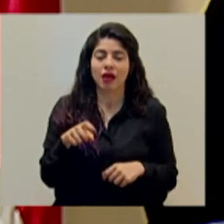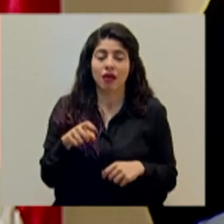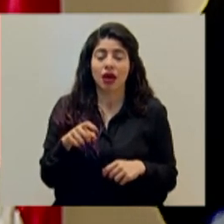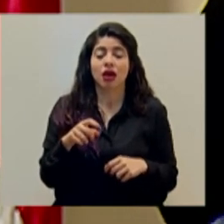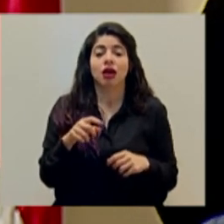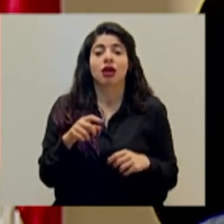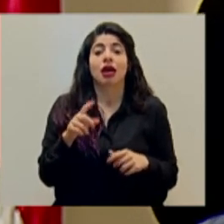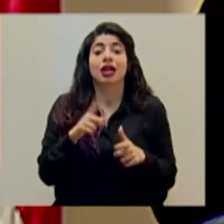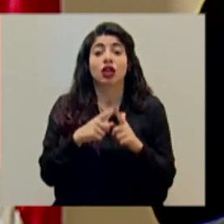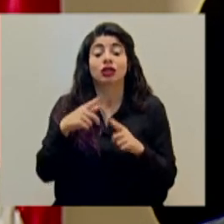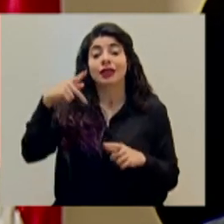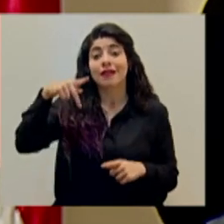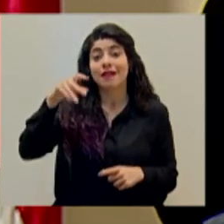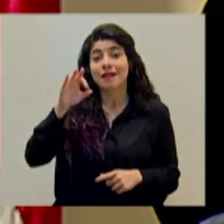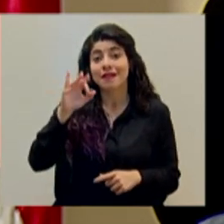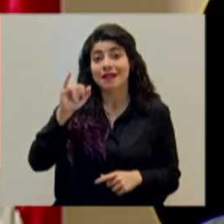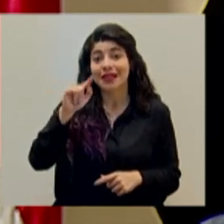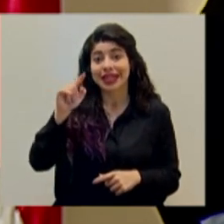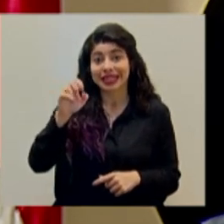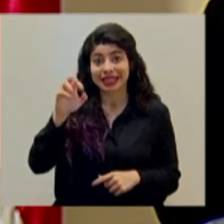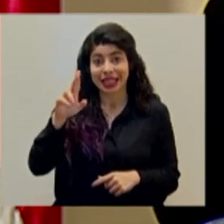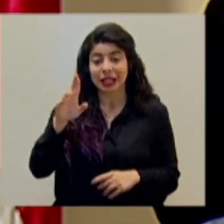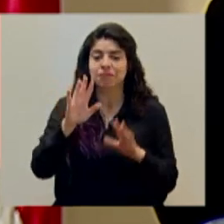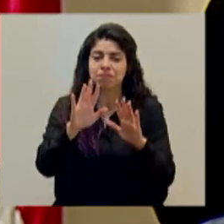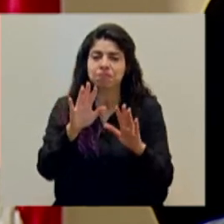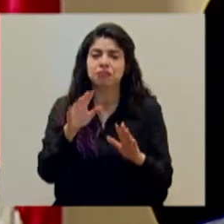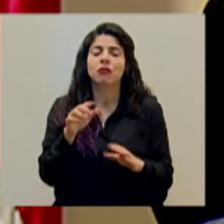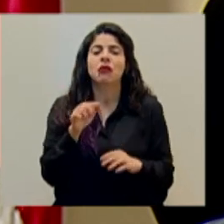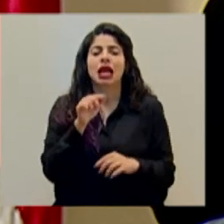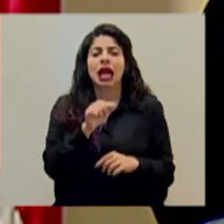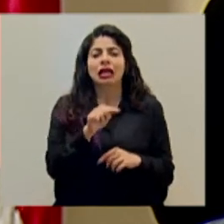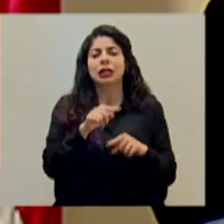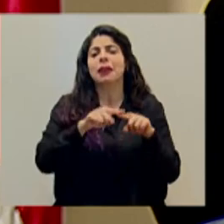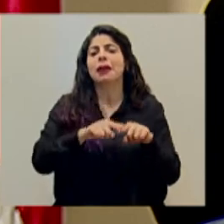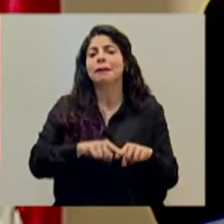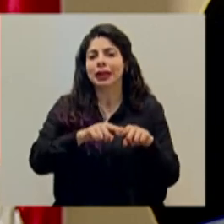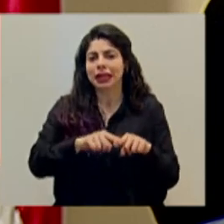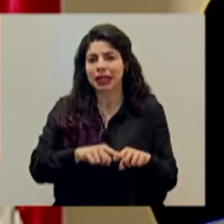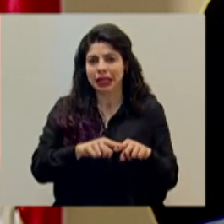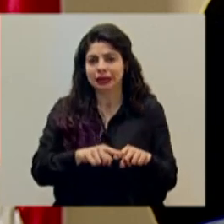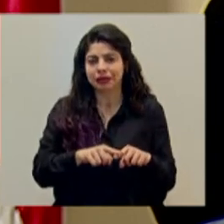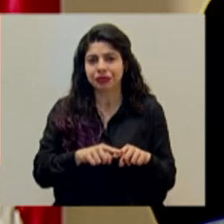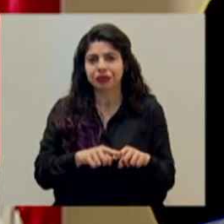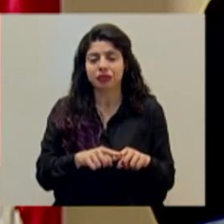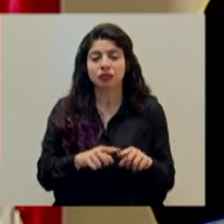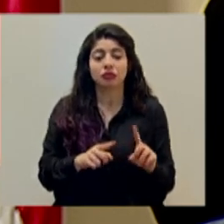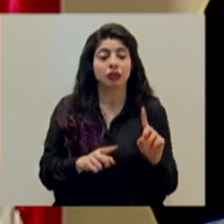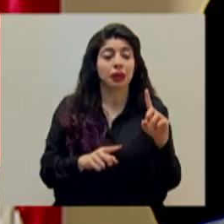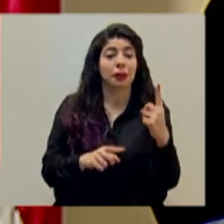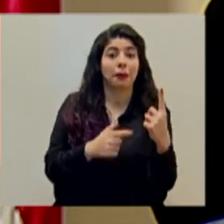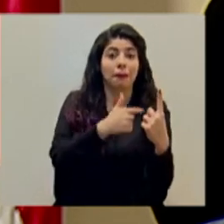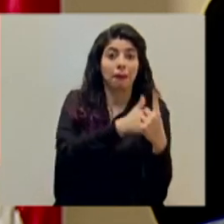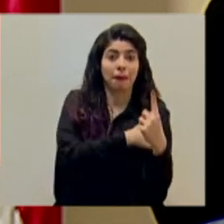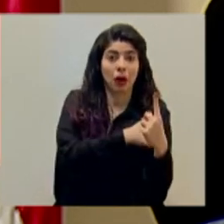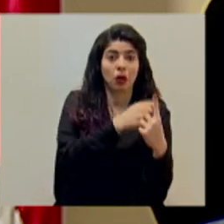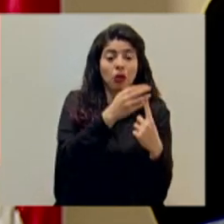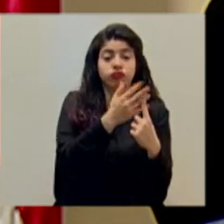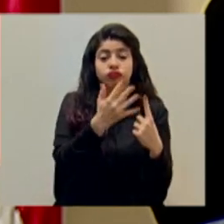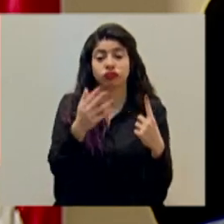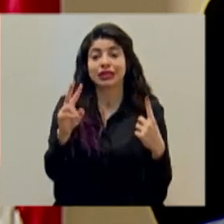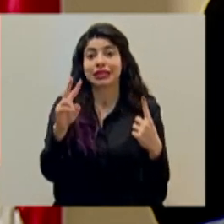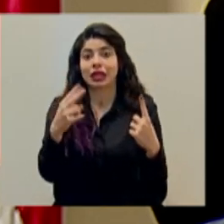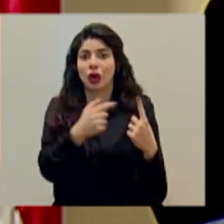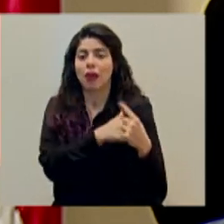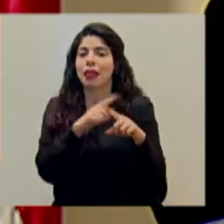el caso de la vacuna de Pfizer, esto va a rondar, justamente va a depender qué distancia hay entre la primera y la segunda dosis, dependiendo de cuál